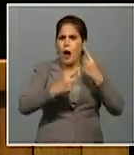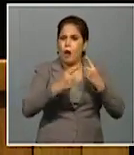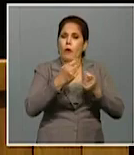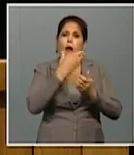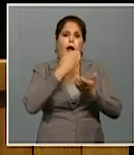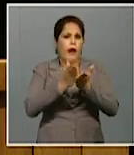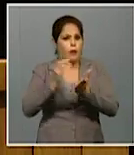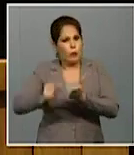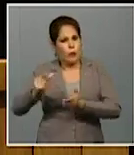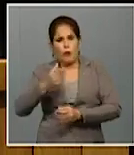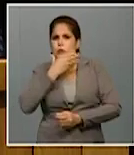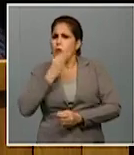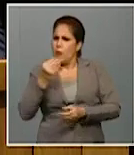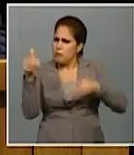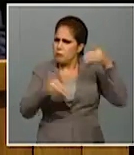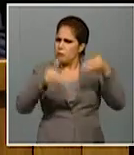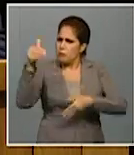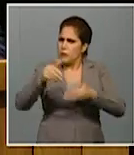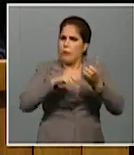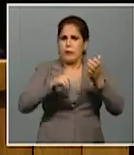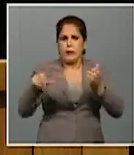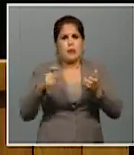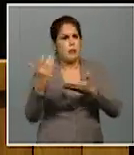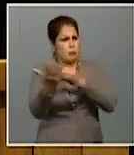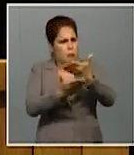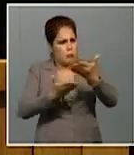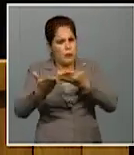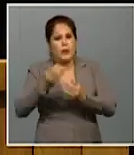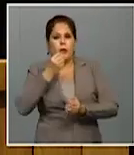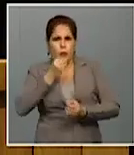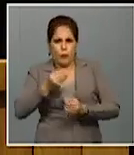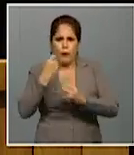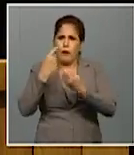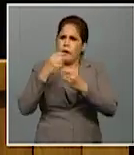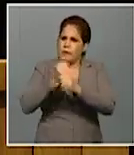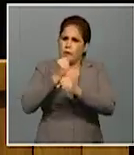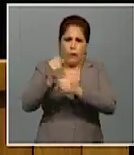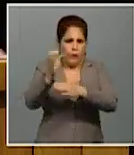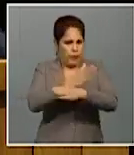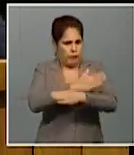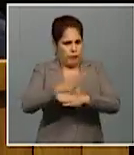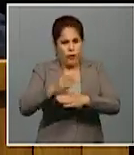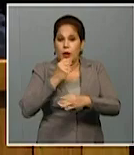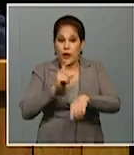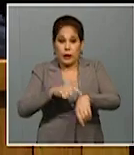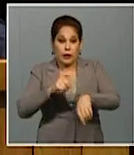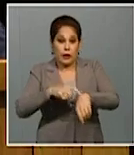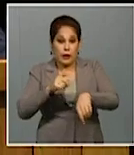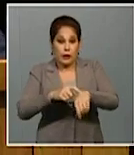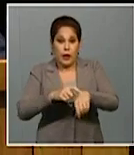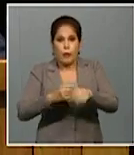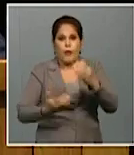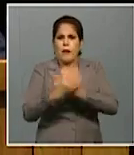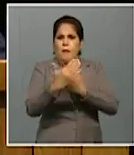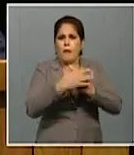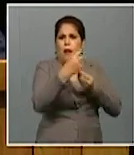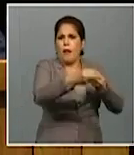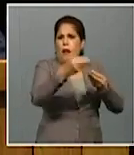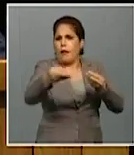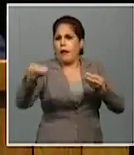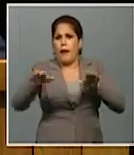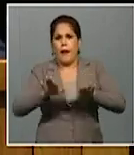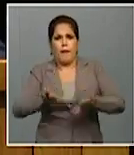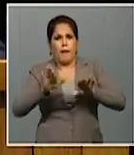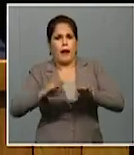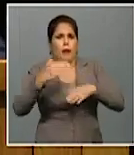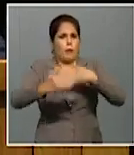estudiantes y con jóvenes de diferentes profesiones y oficios. No son tiempos de boletines impresos o de espera